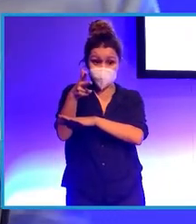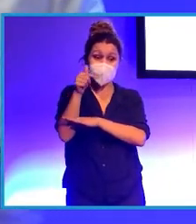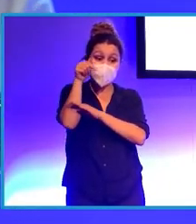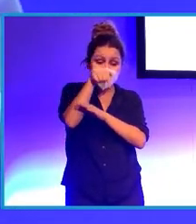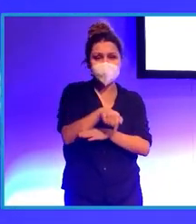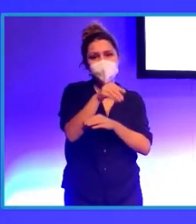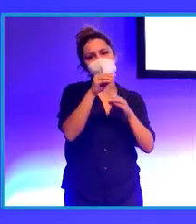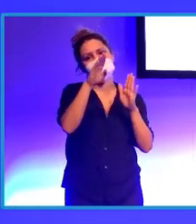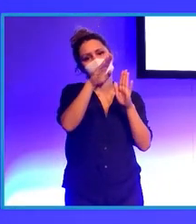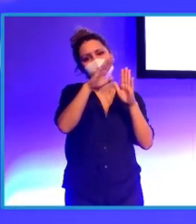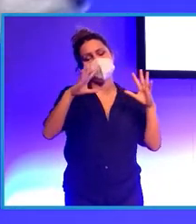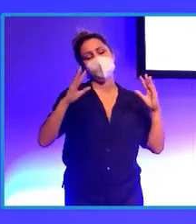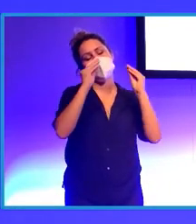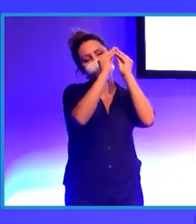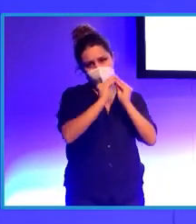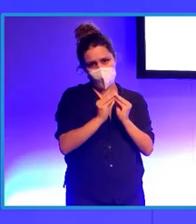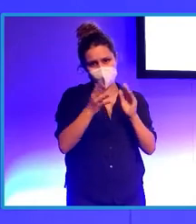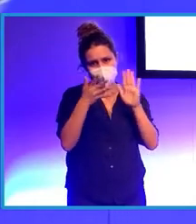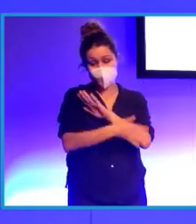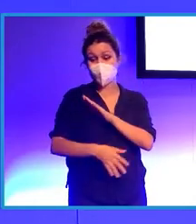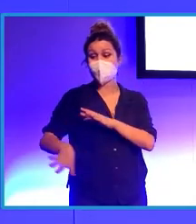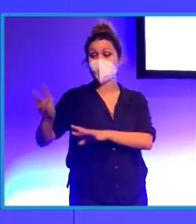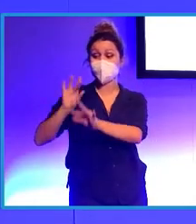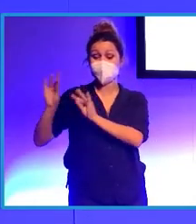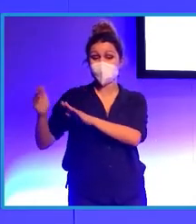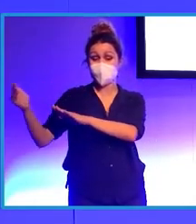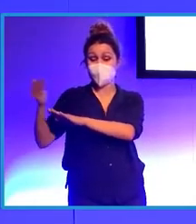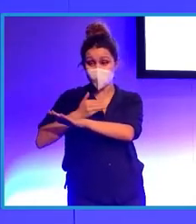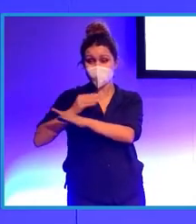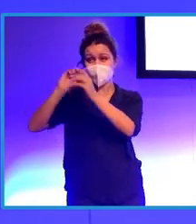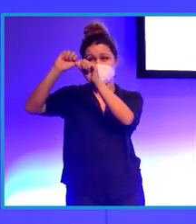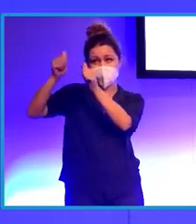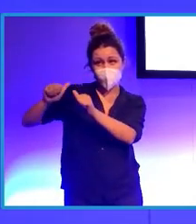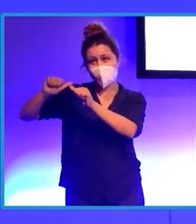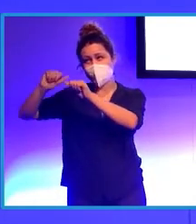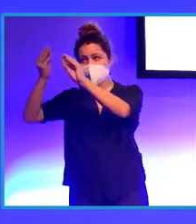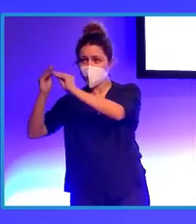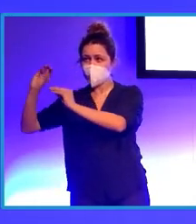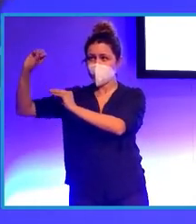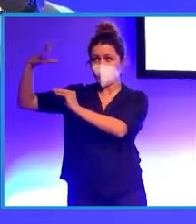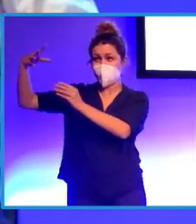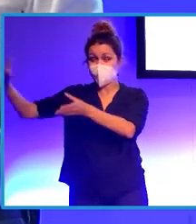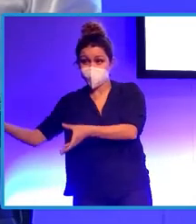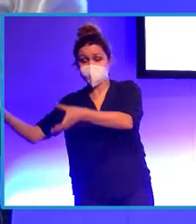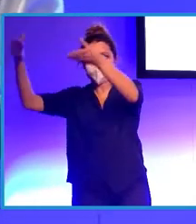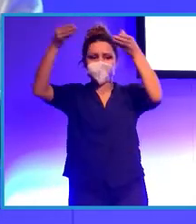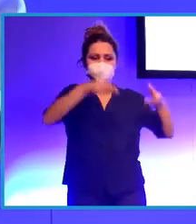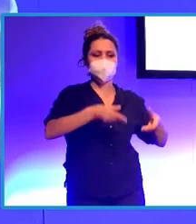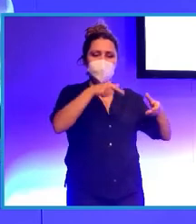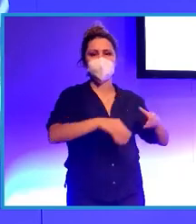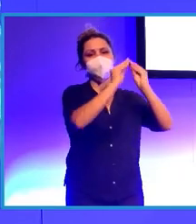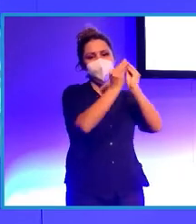todo, donde se le da vida a lo que ellos han modelado y texturizado e iluminado. Ahí se le da vida, digamos.